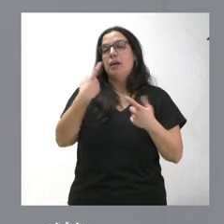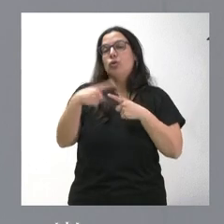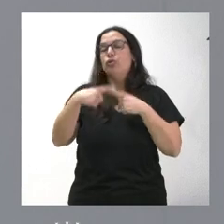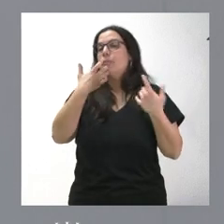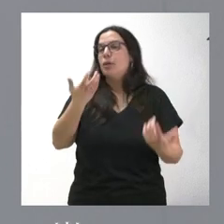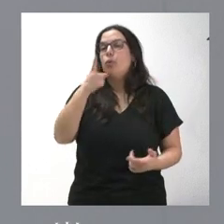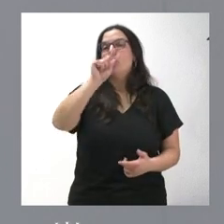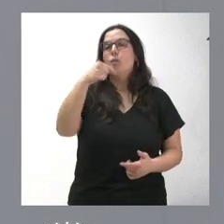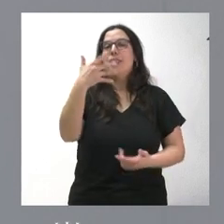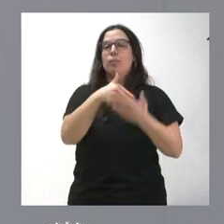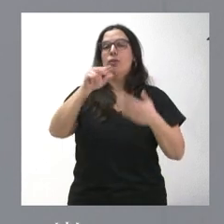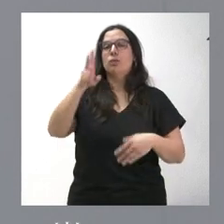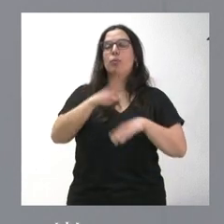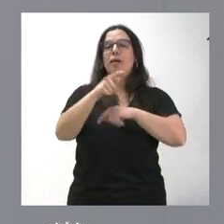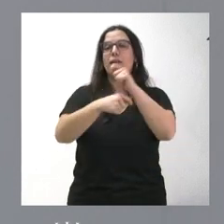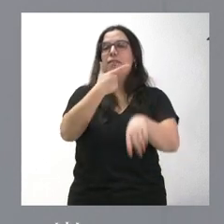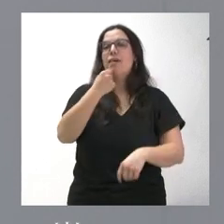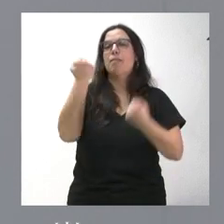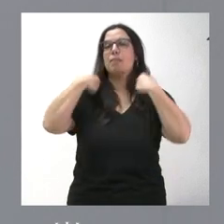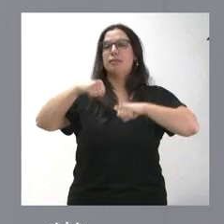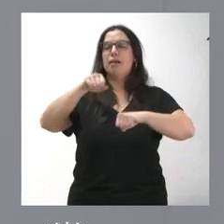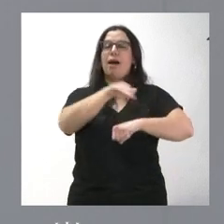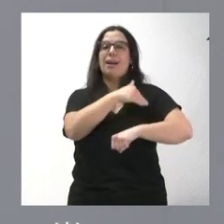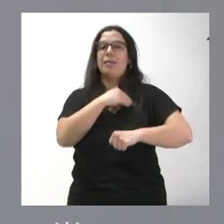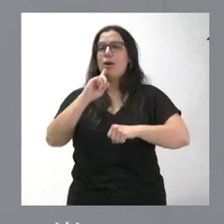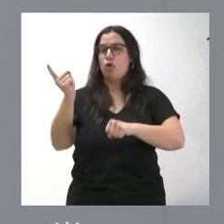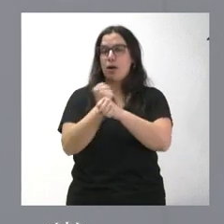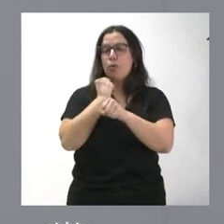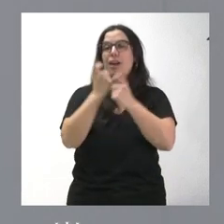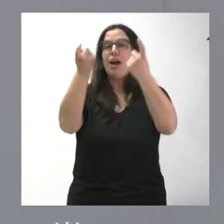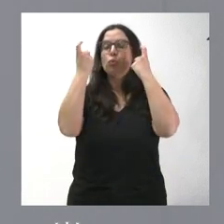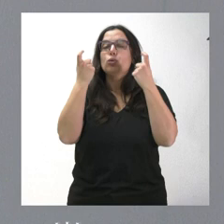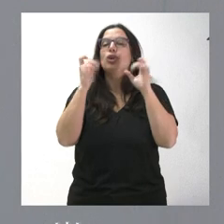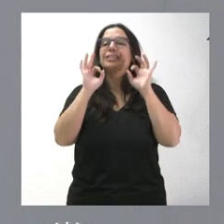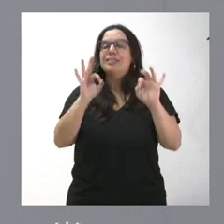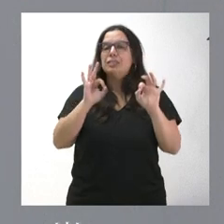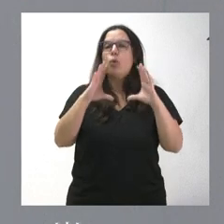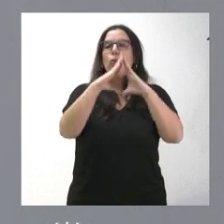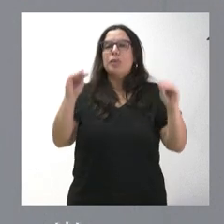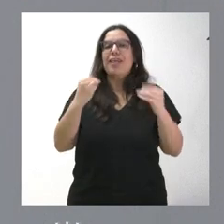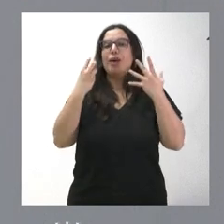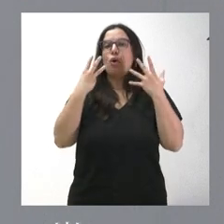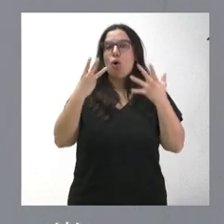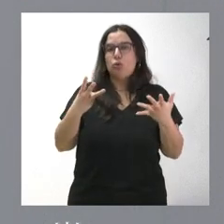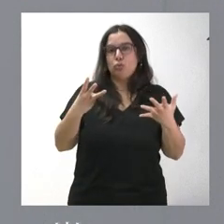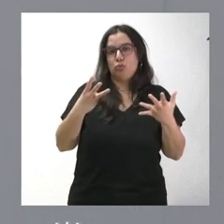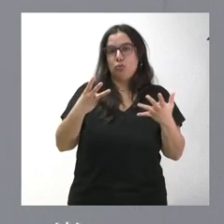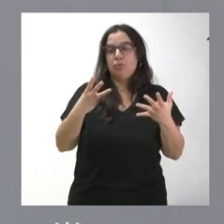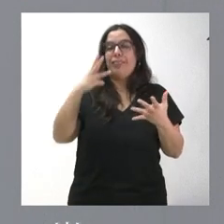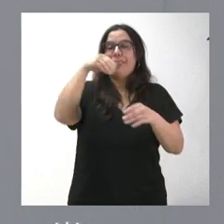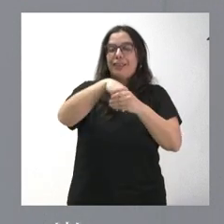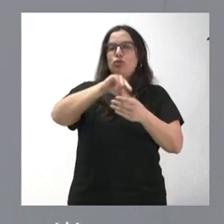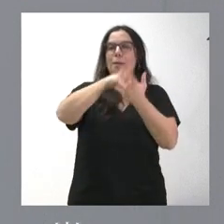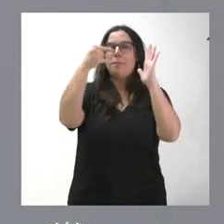,5 millones de euros para facilitar prácticas académicas no laborales a alumnos en ocho universidades dentro de lo que es el Plan